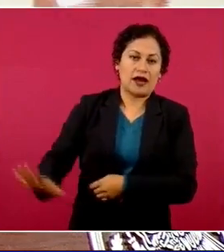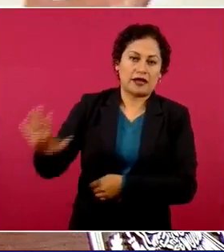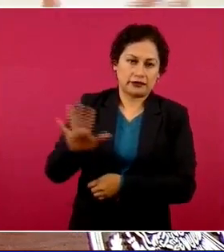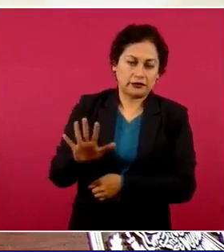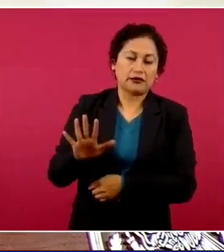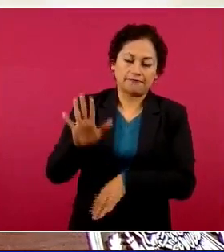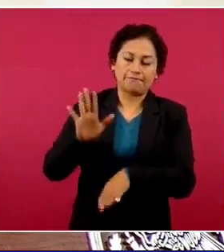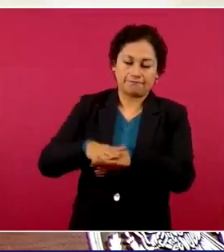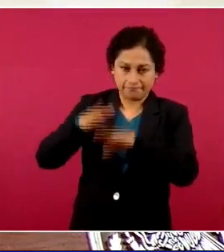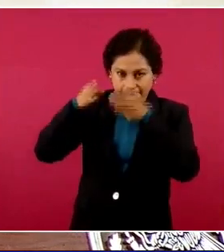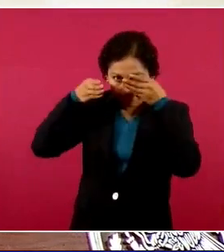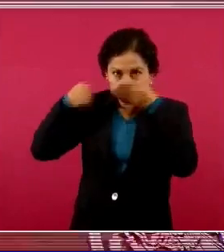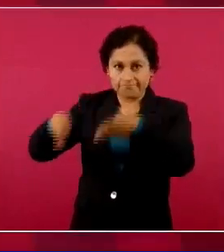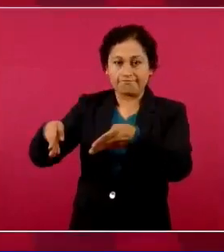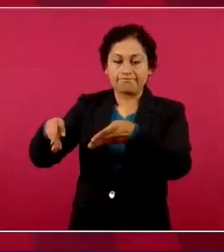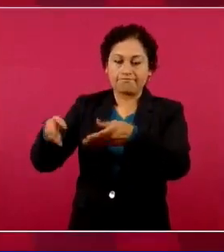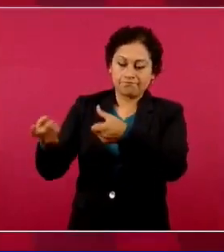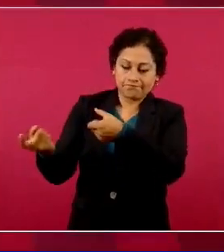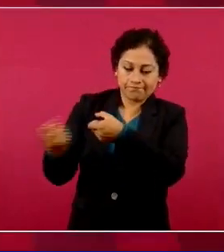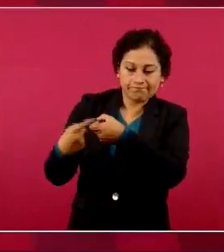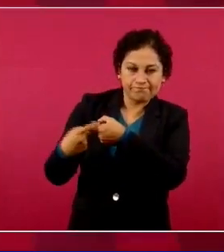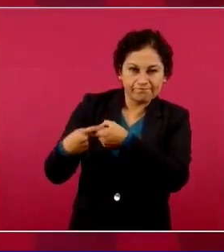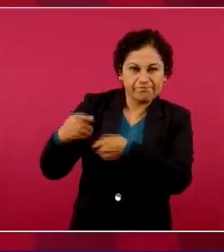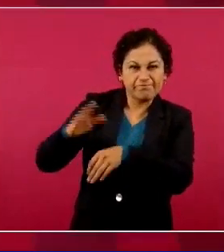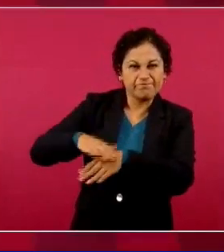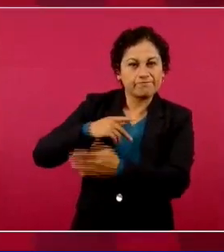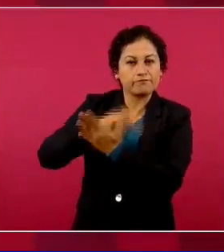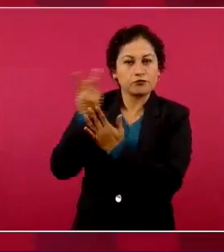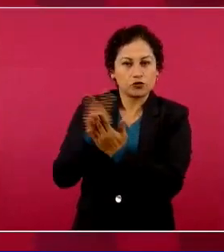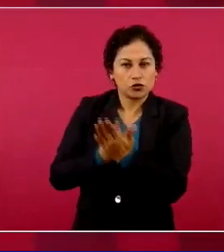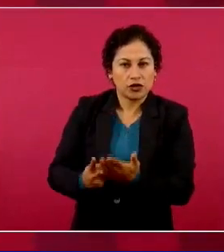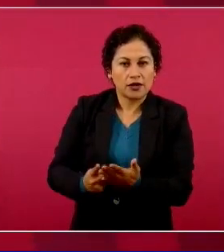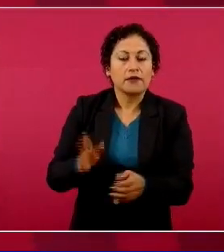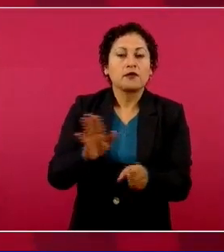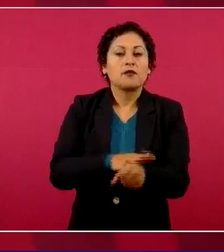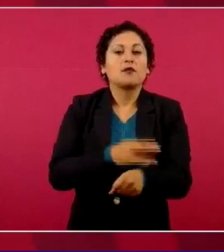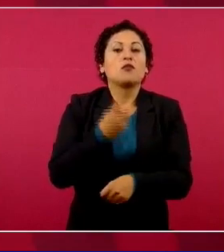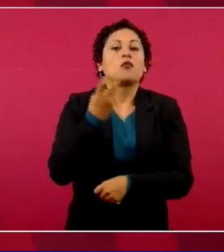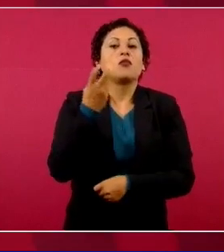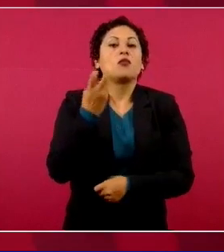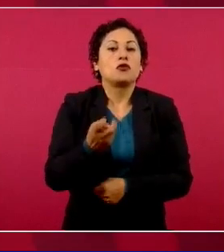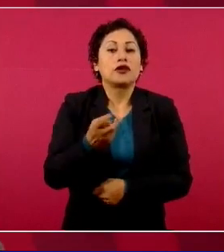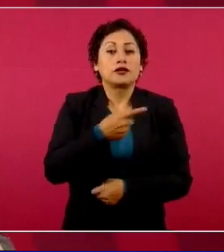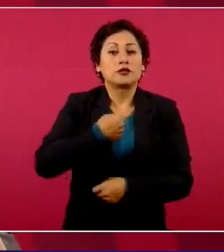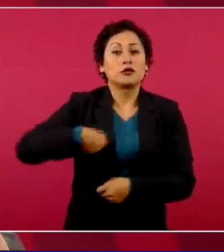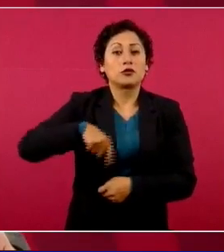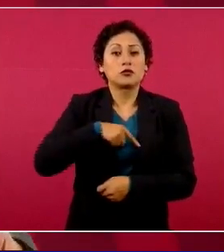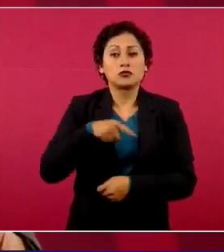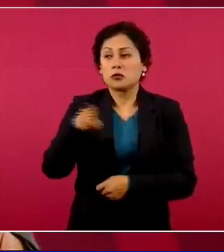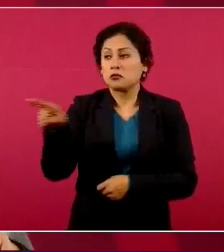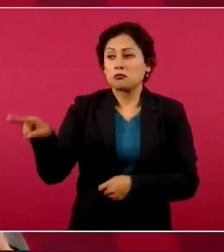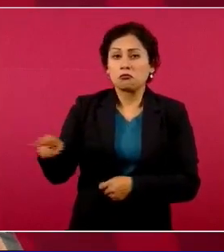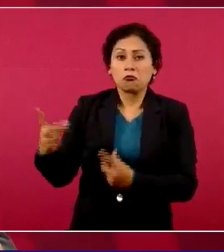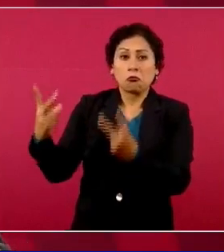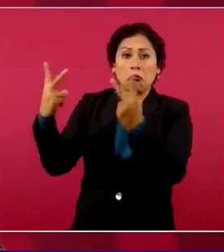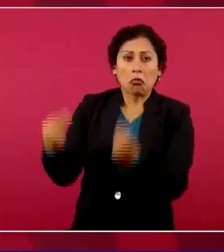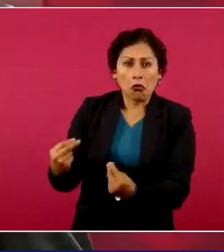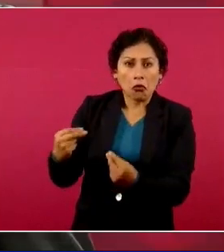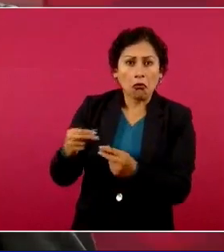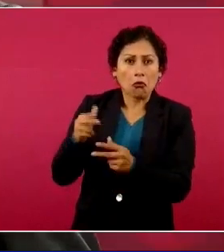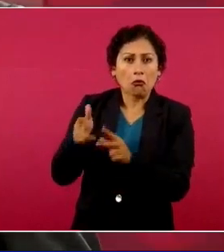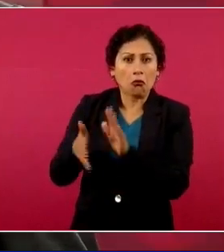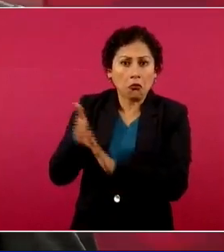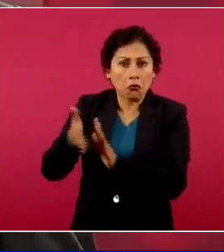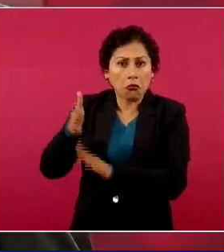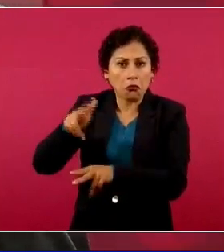no tenemos oposición a la construcción del tren, la